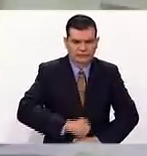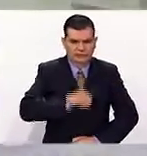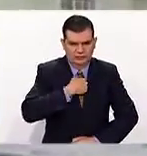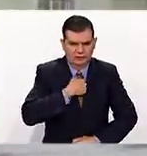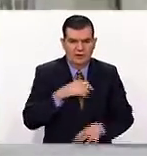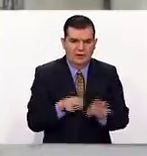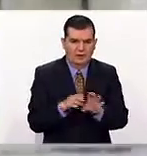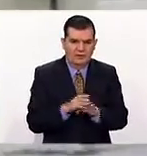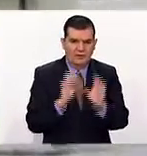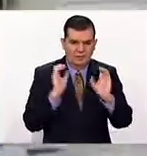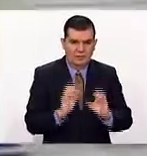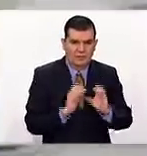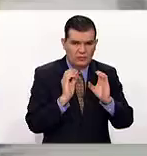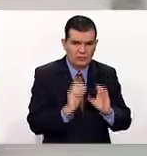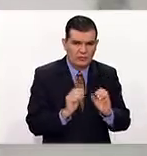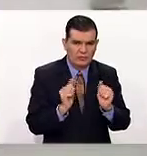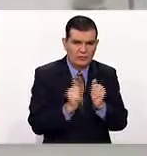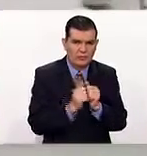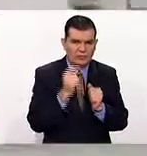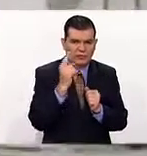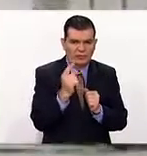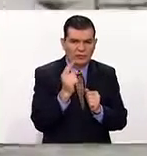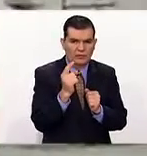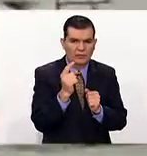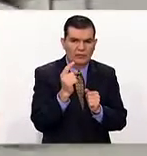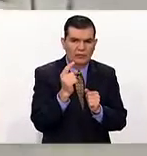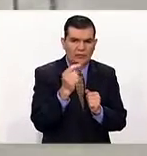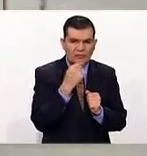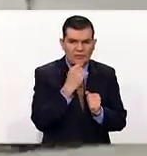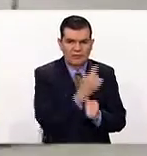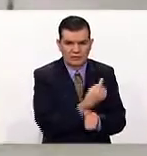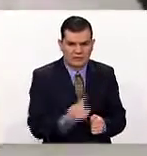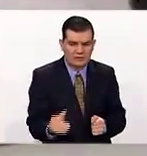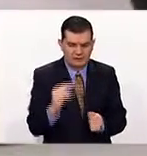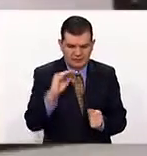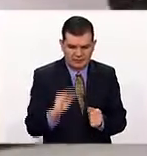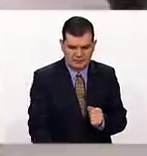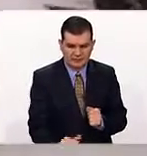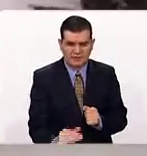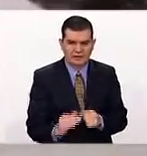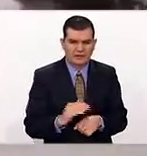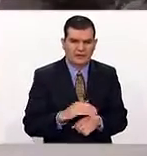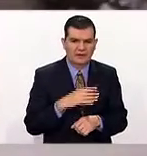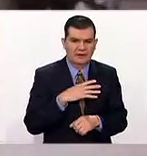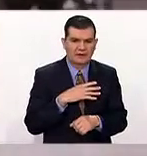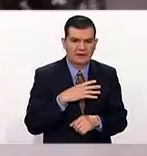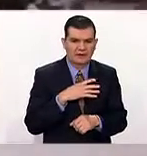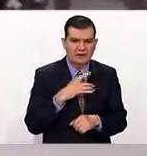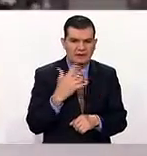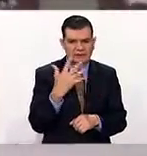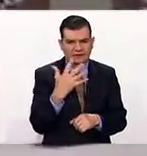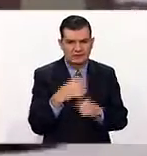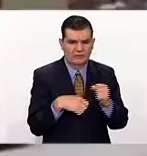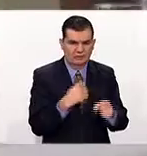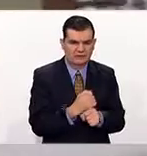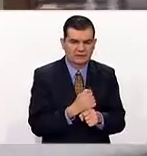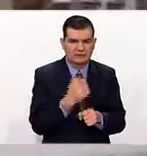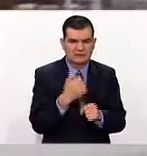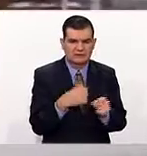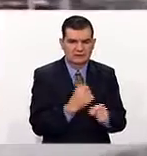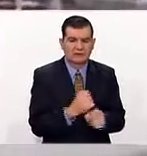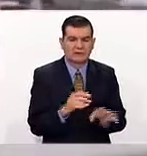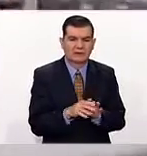todo tener especial cuidado con niños, niños menores, sobre todo de 5 a 10 años,